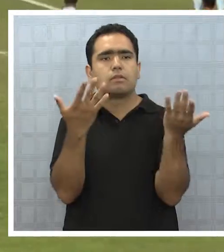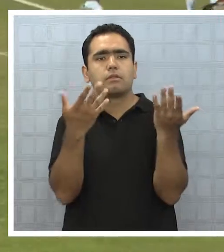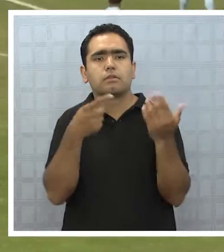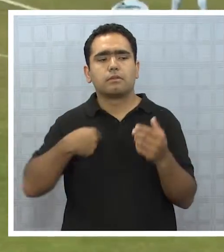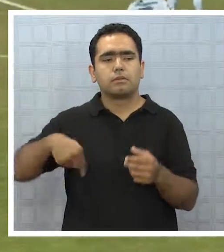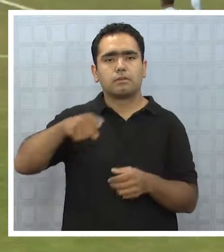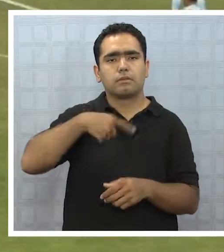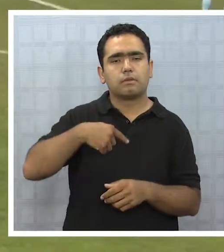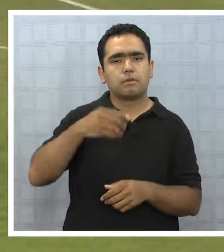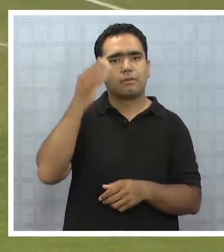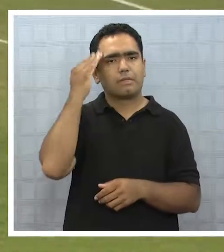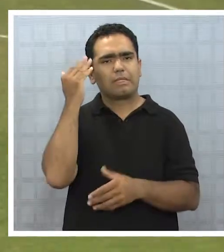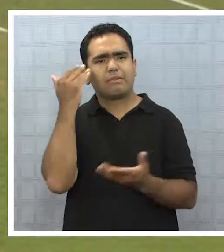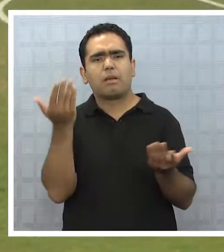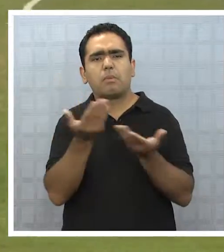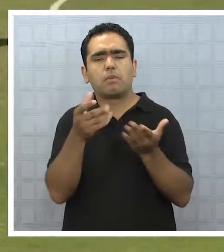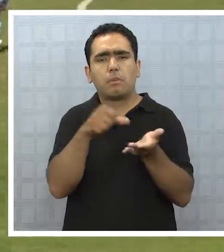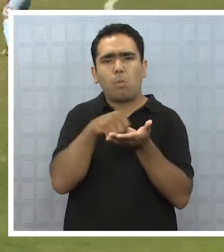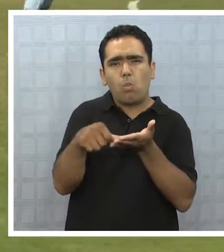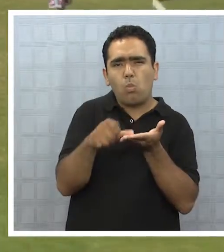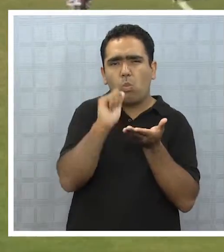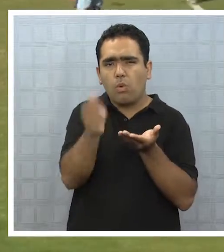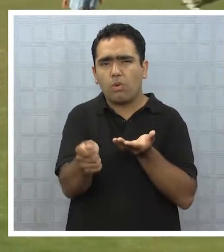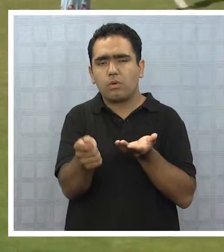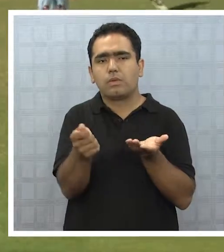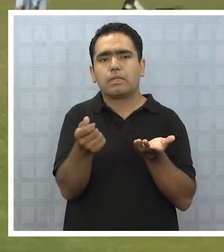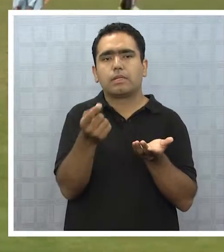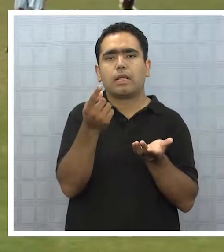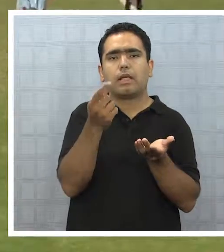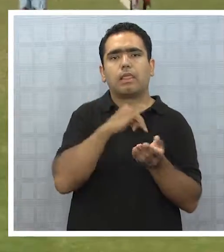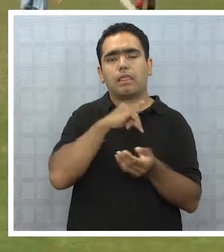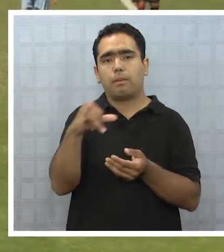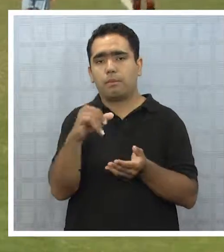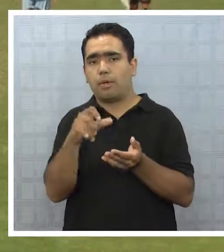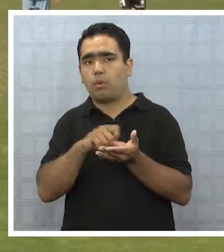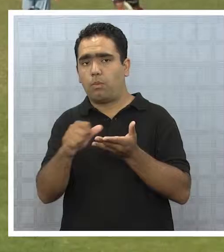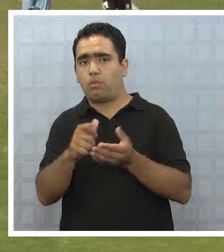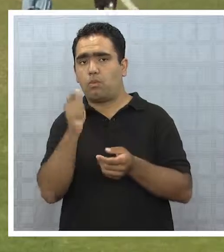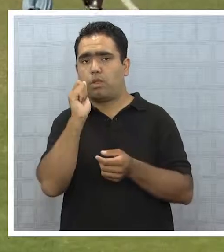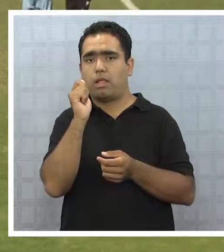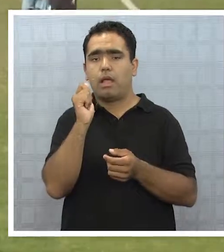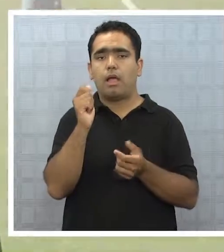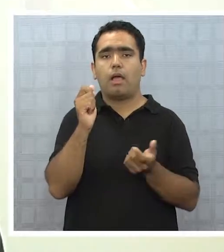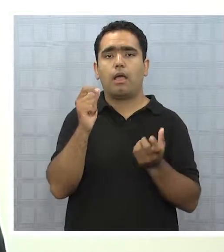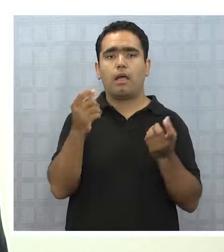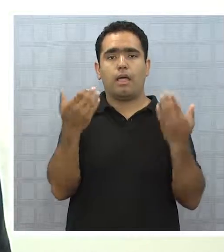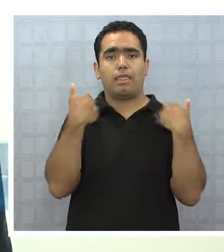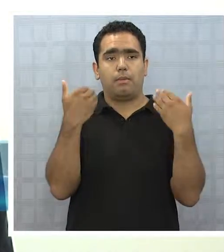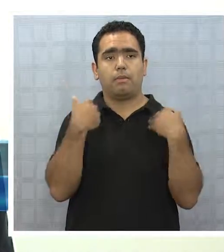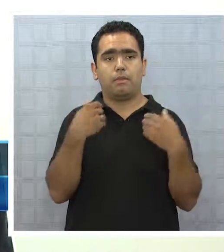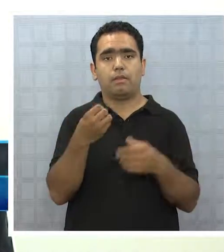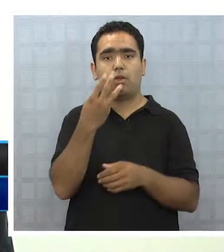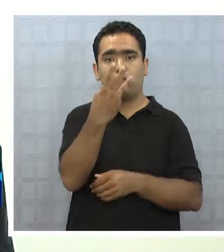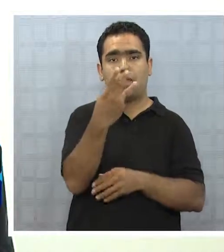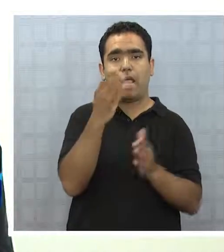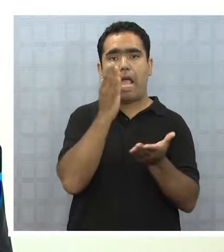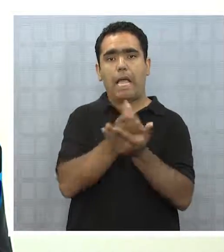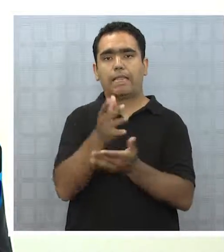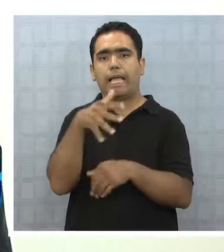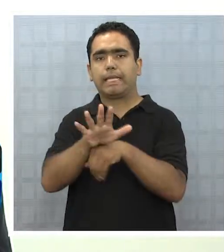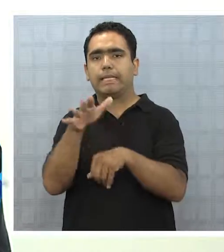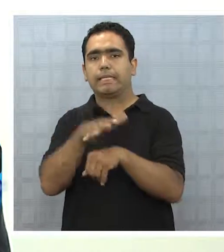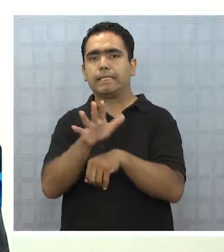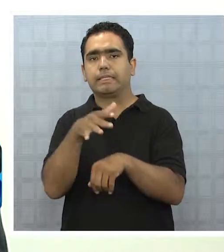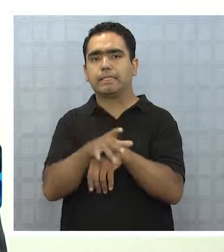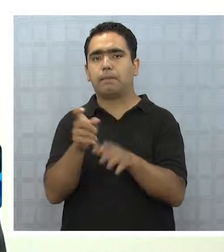Arriesgamos una sanción muy grande, primero una sanción económica y la otra una sanción deportiva, que podría ir de los 3 a los 15